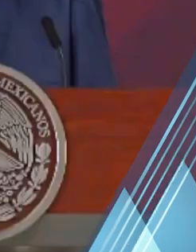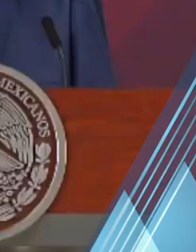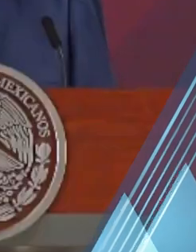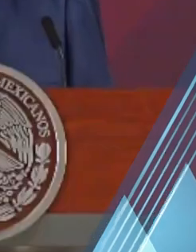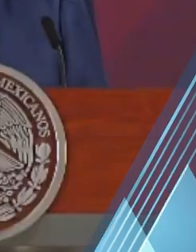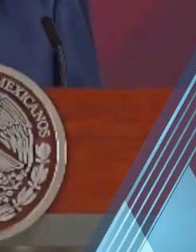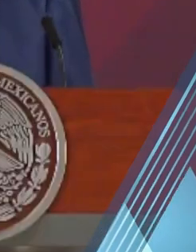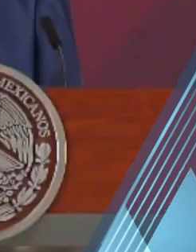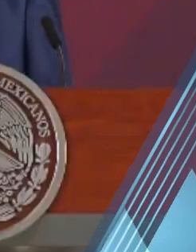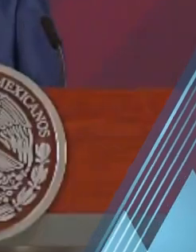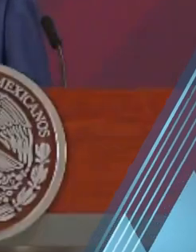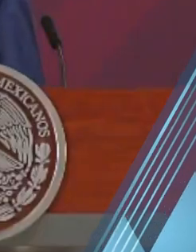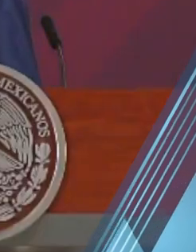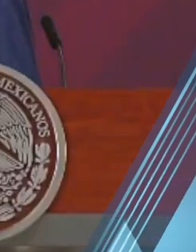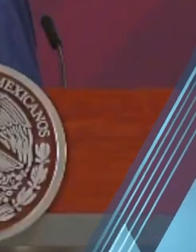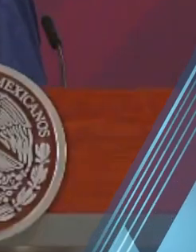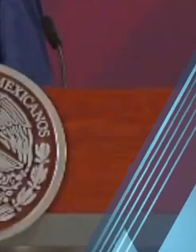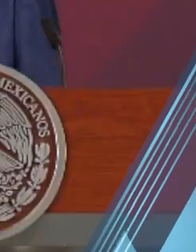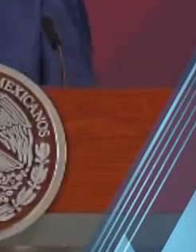¿Quién es, presidente?